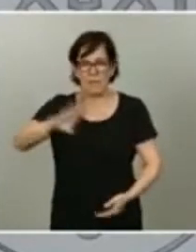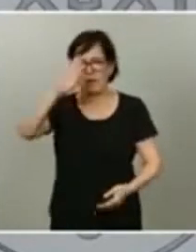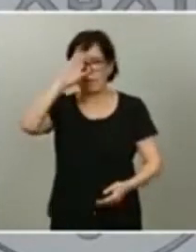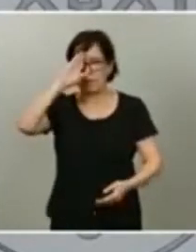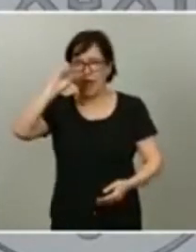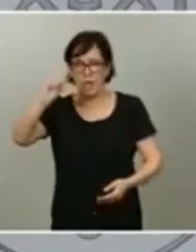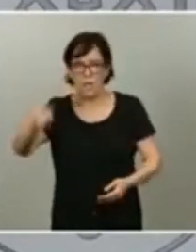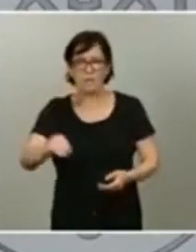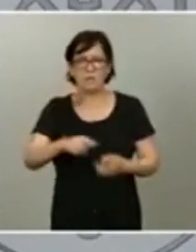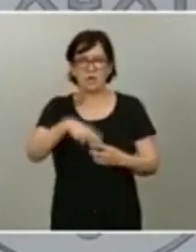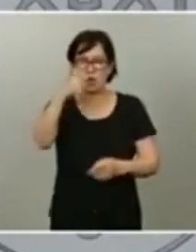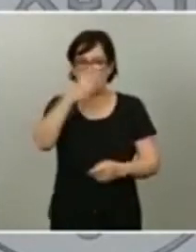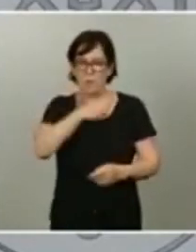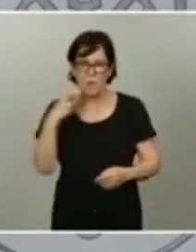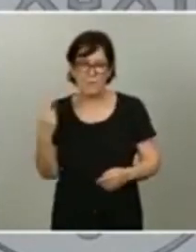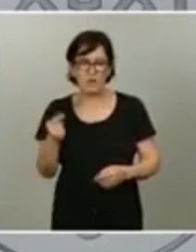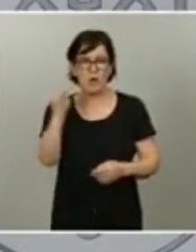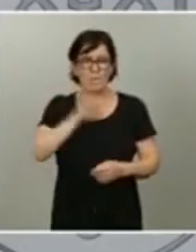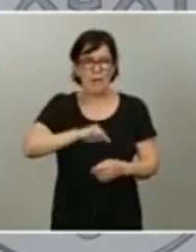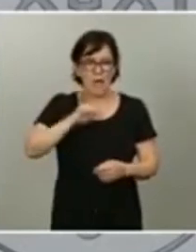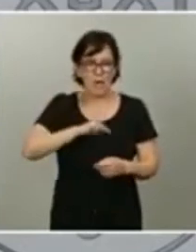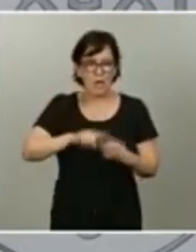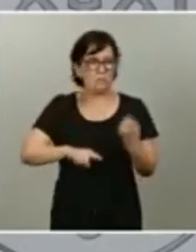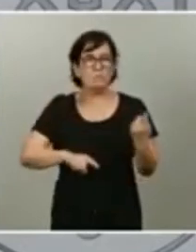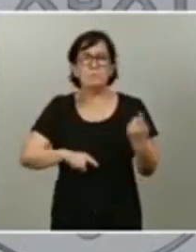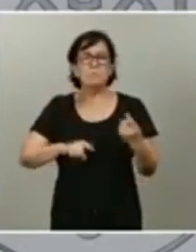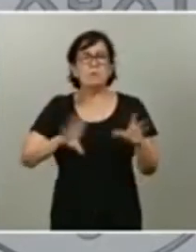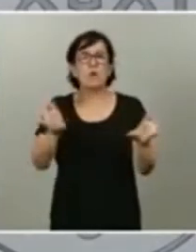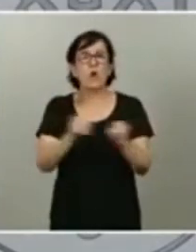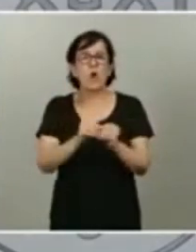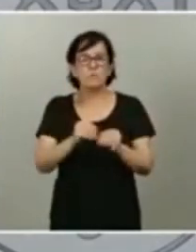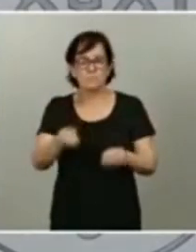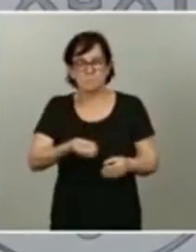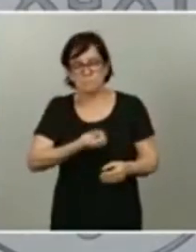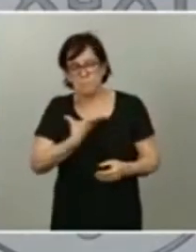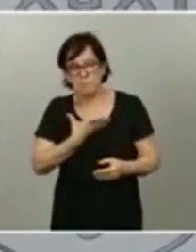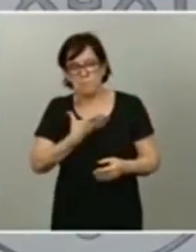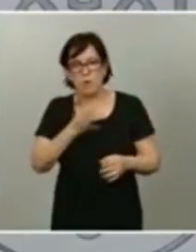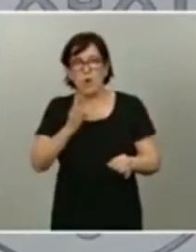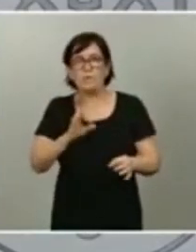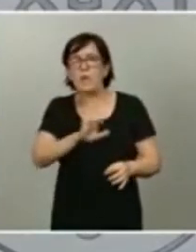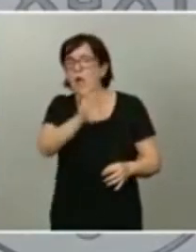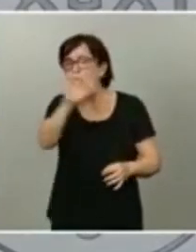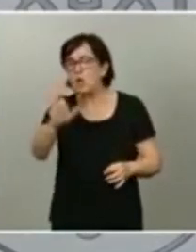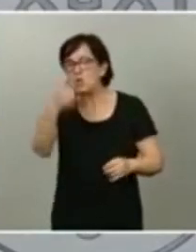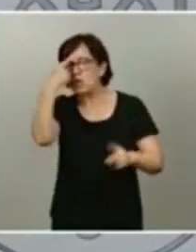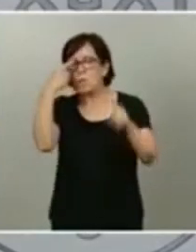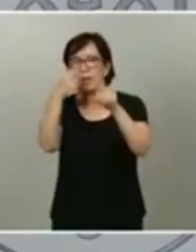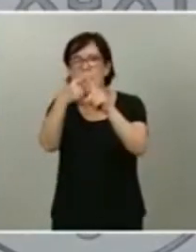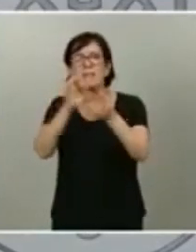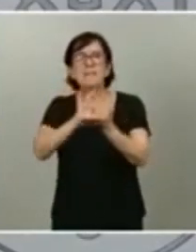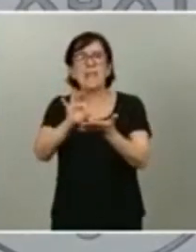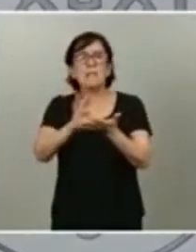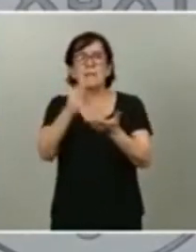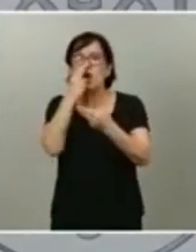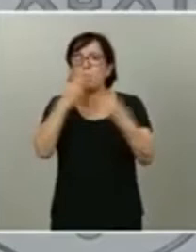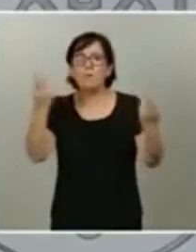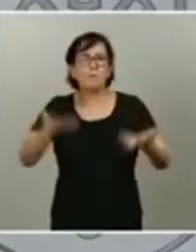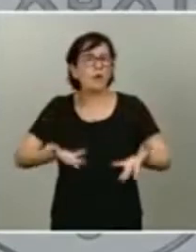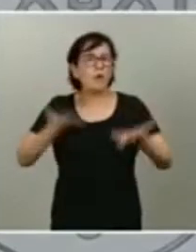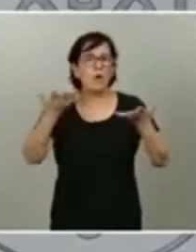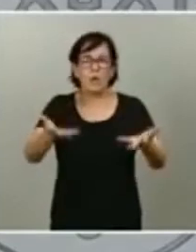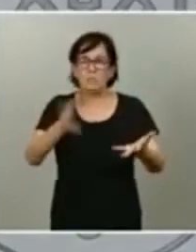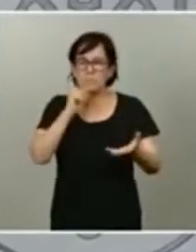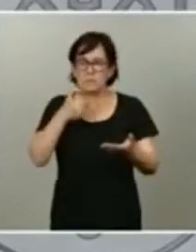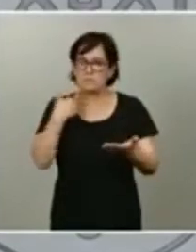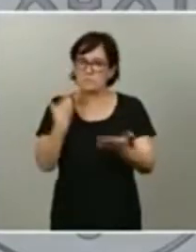valores, en definitiva por su vocación europeísta y del servicio público que ha demostrado antes de dedicarse